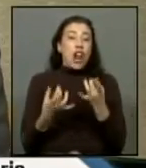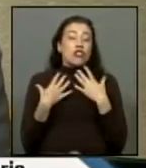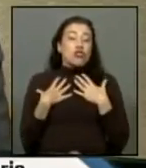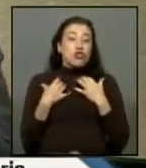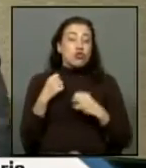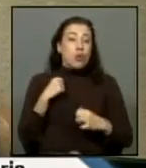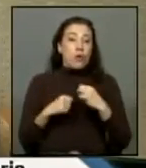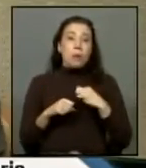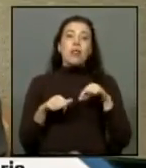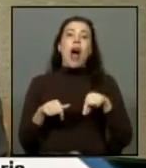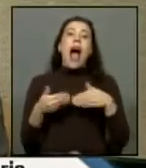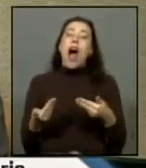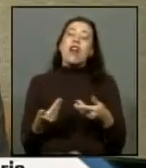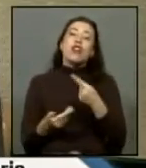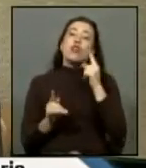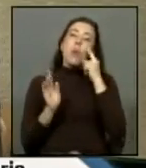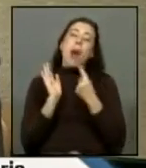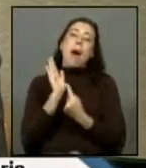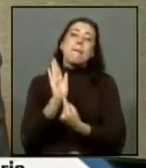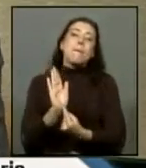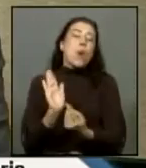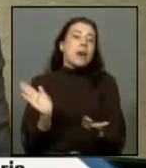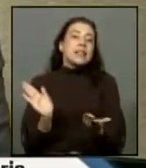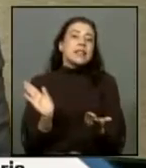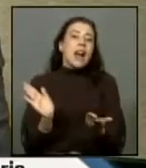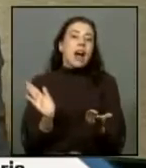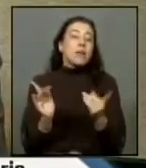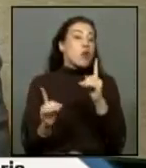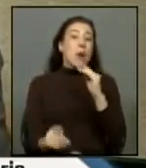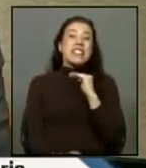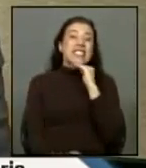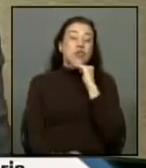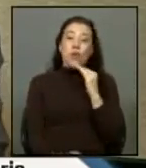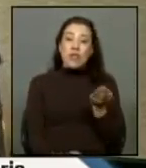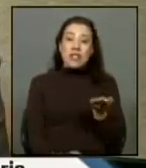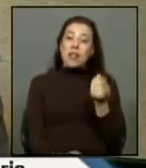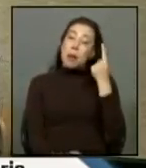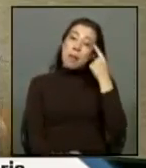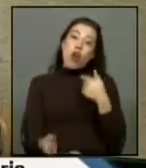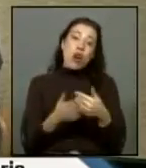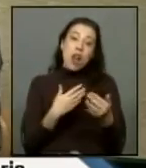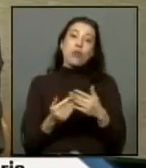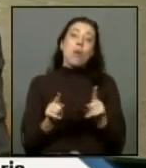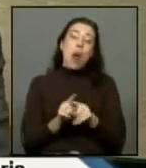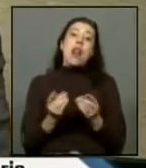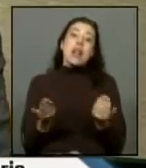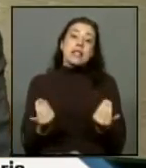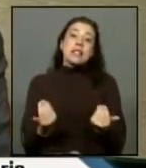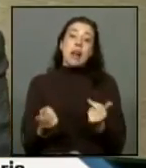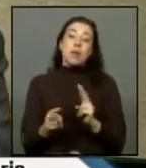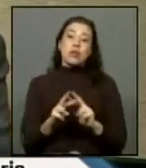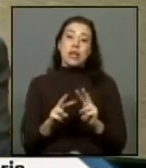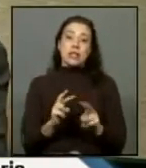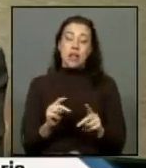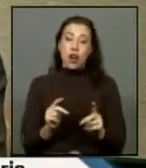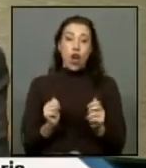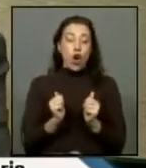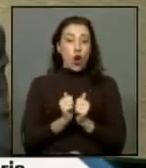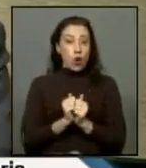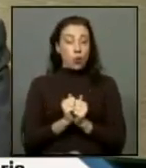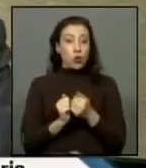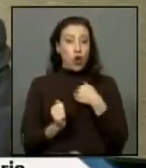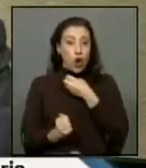aquí es un gesto valórico que sabemos que es insuficiente pero naturalmente es indispensable hacerlo así que junto con